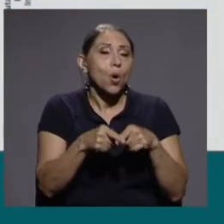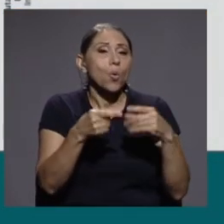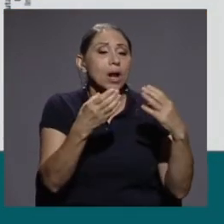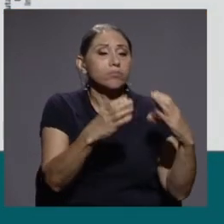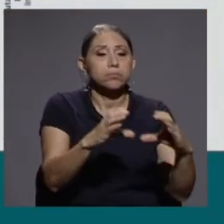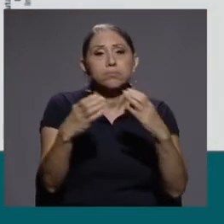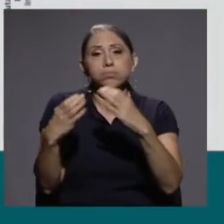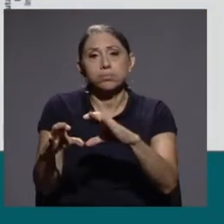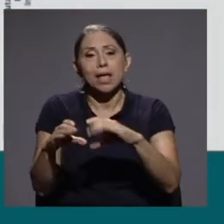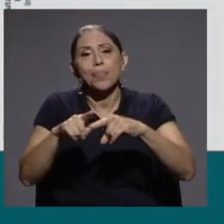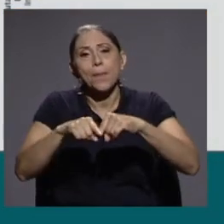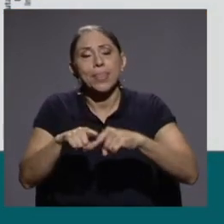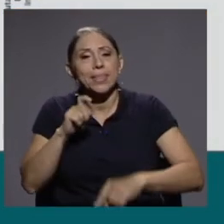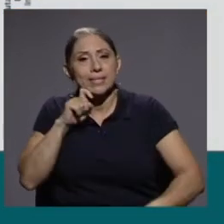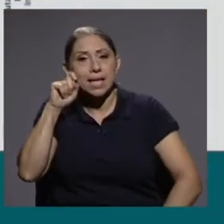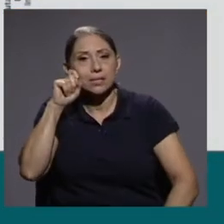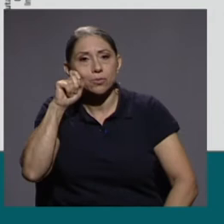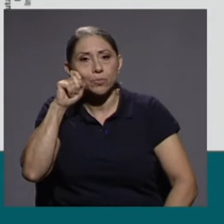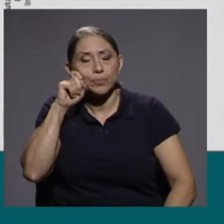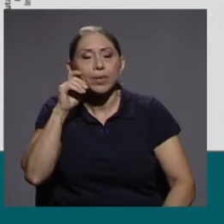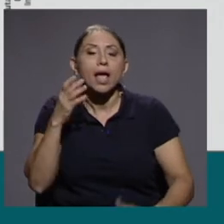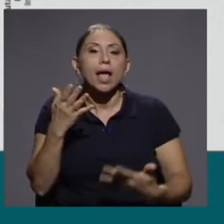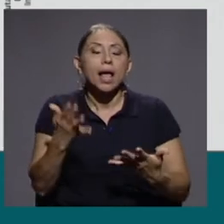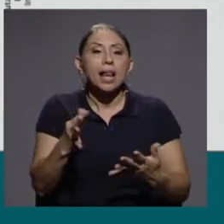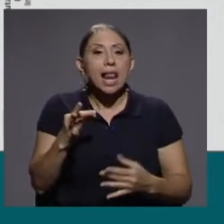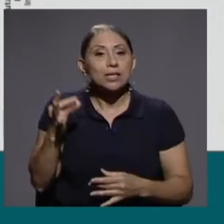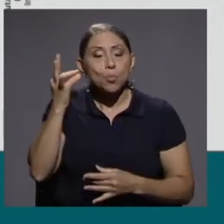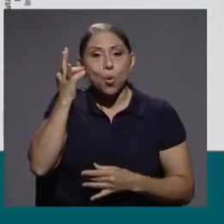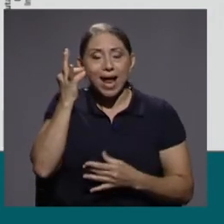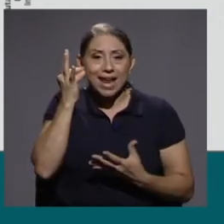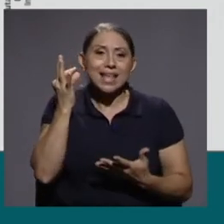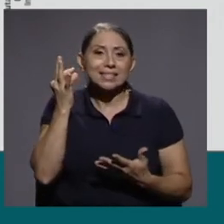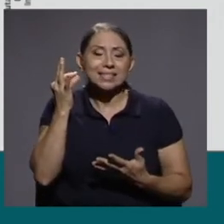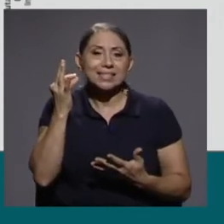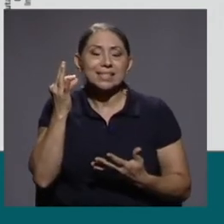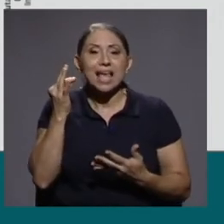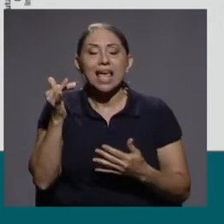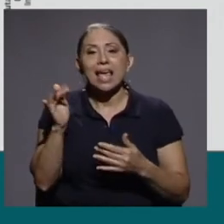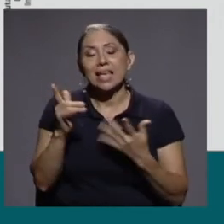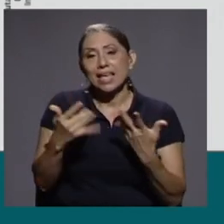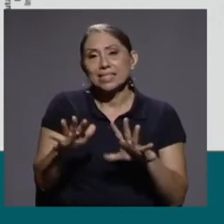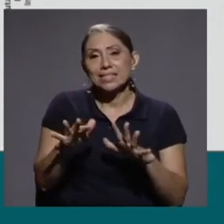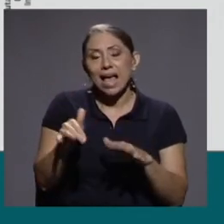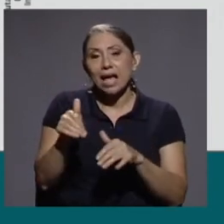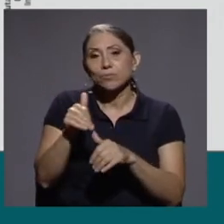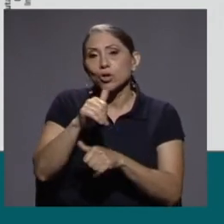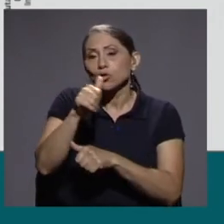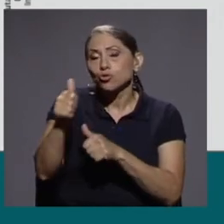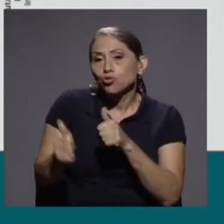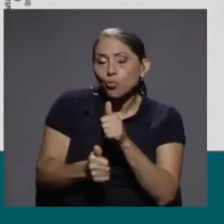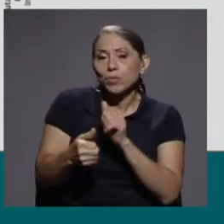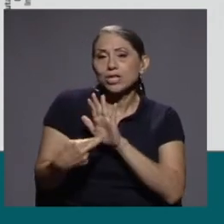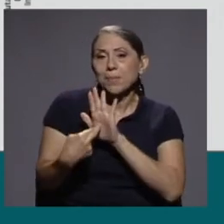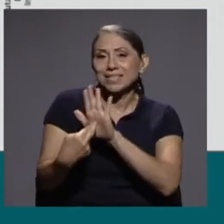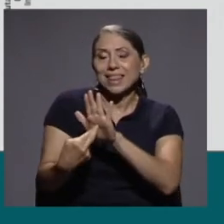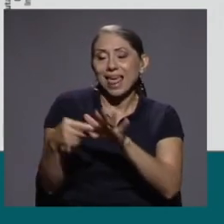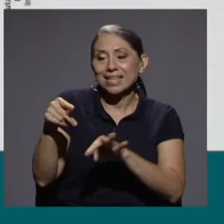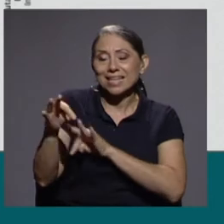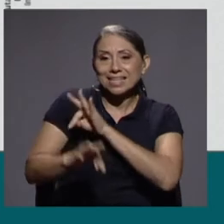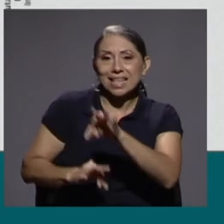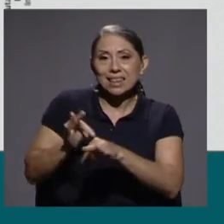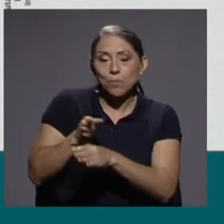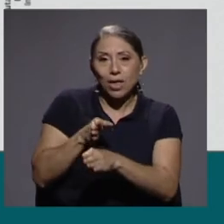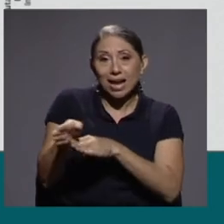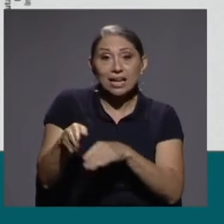Las mujeres tienden a estar menos o estar subrepresentadas en este tipo de carreras. Eso es un fenómeno